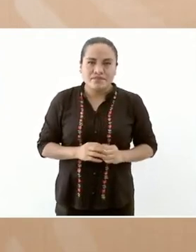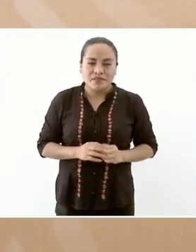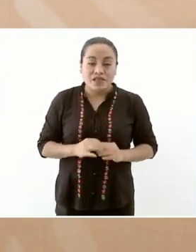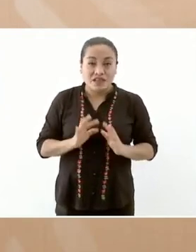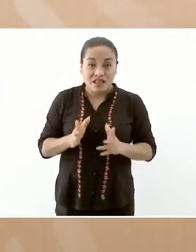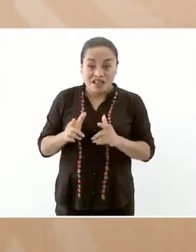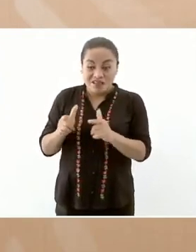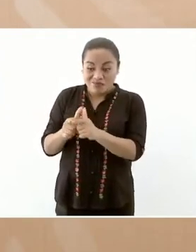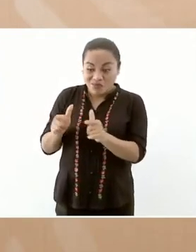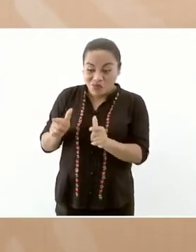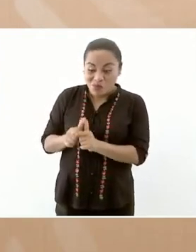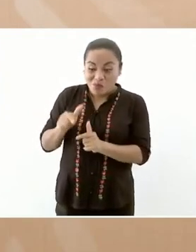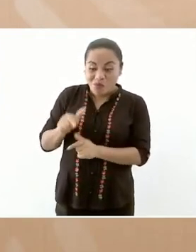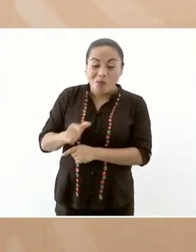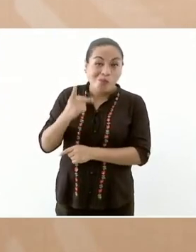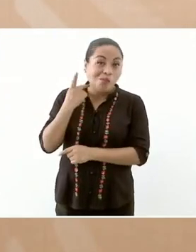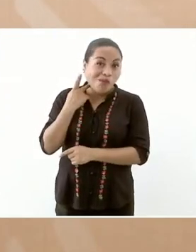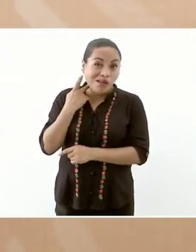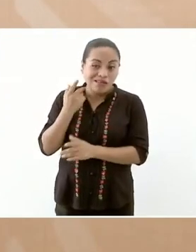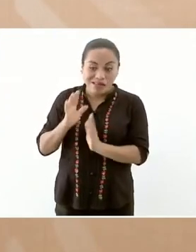ya pasaron las elecciones